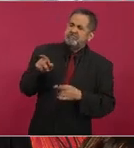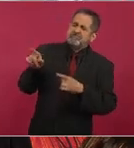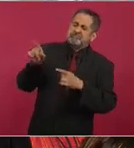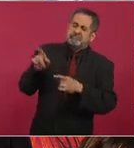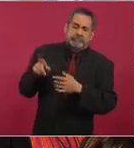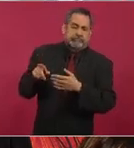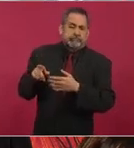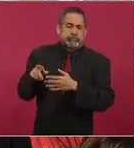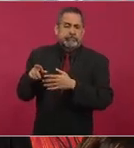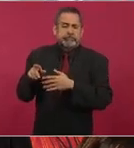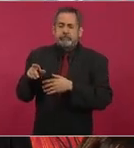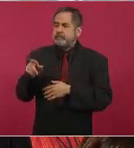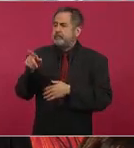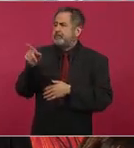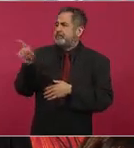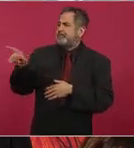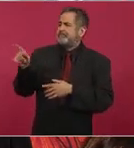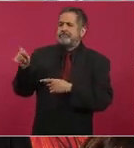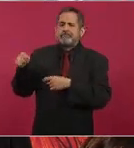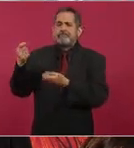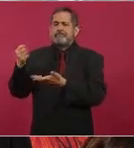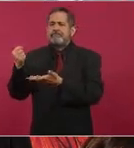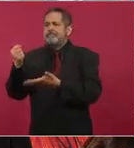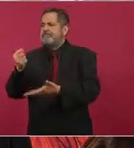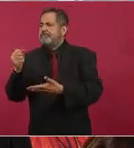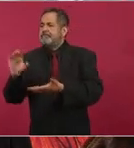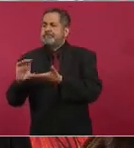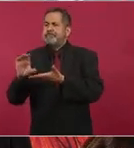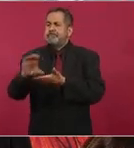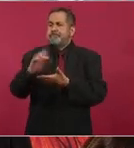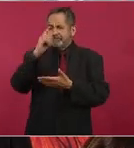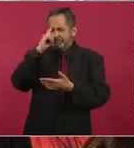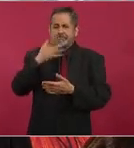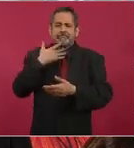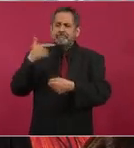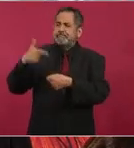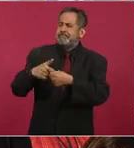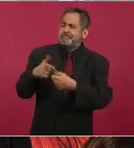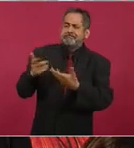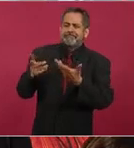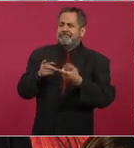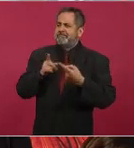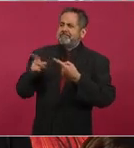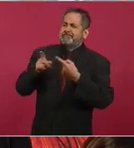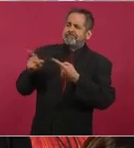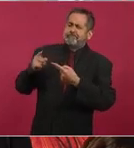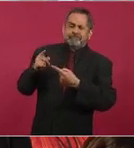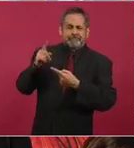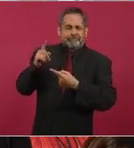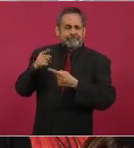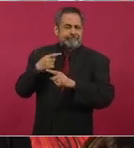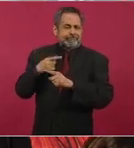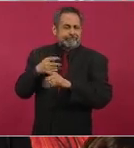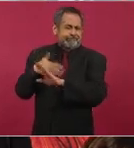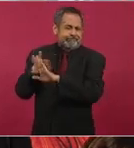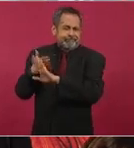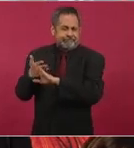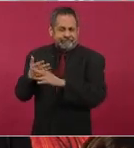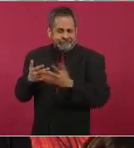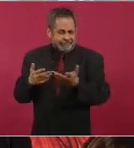al subsidio que se está dando ahorita a las gasolinas, a los combustibles.